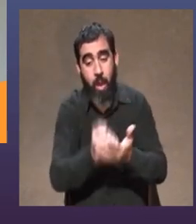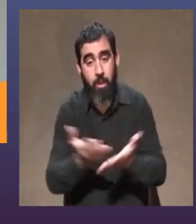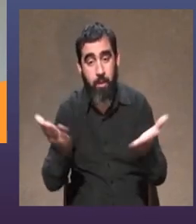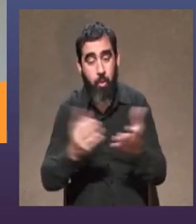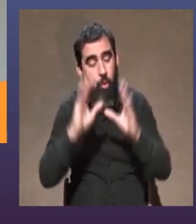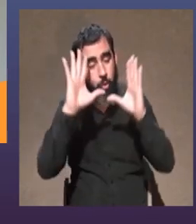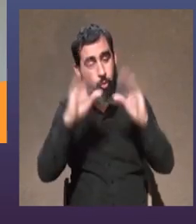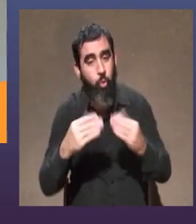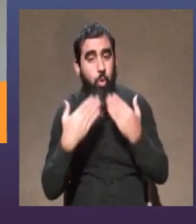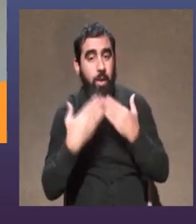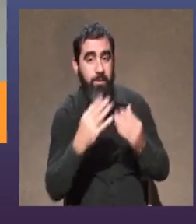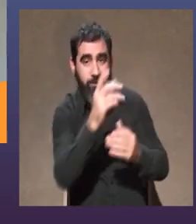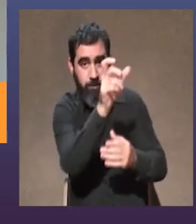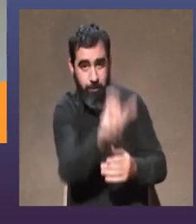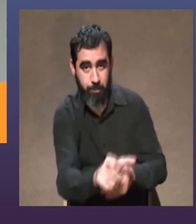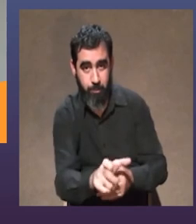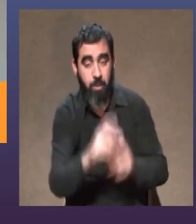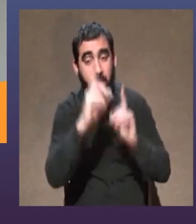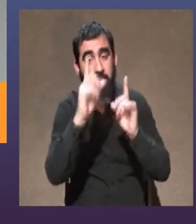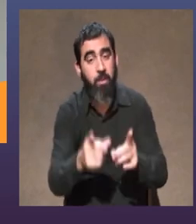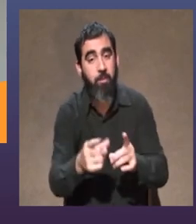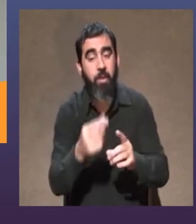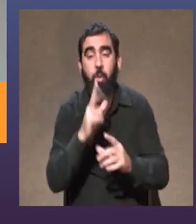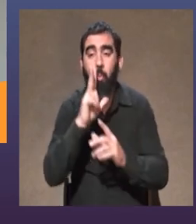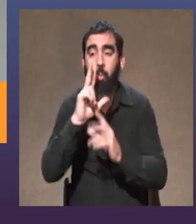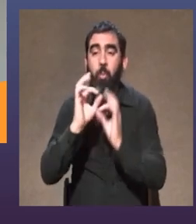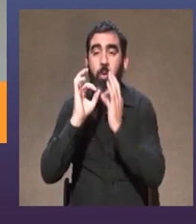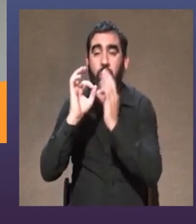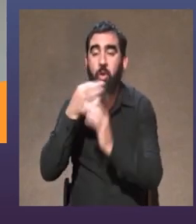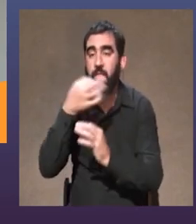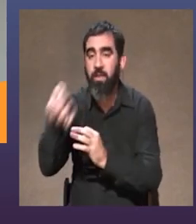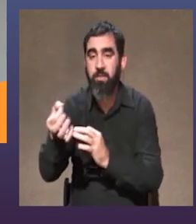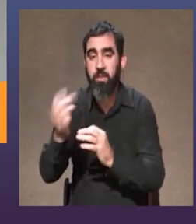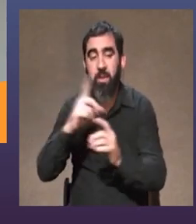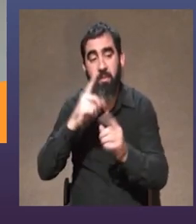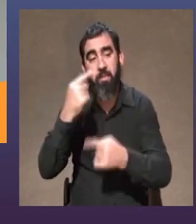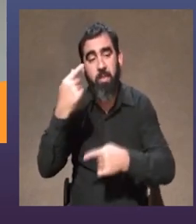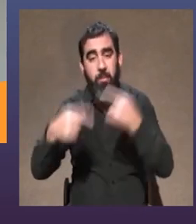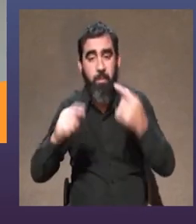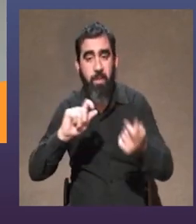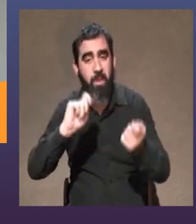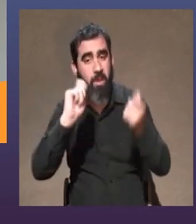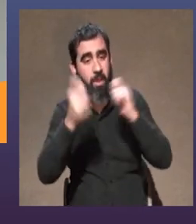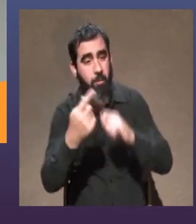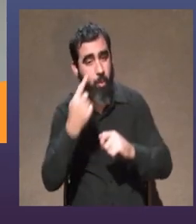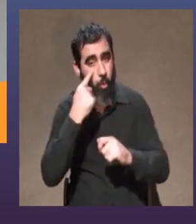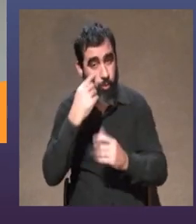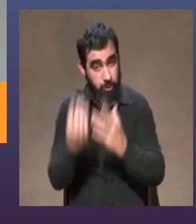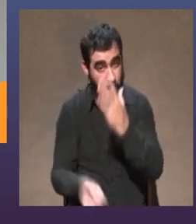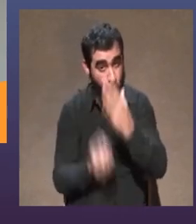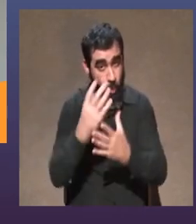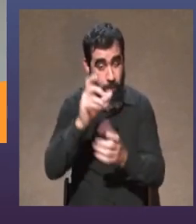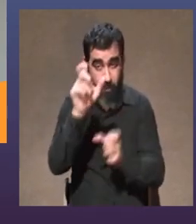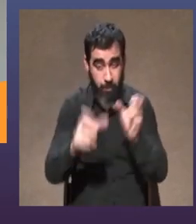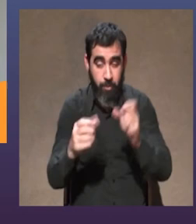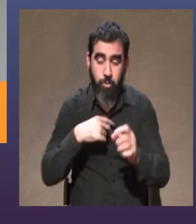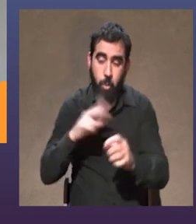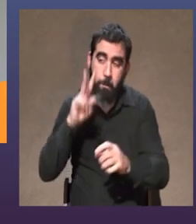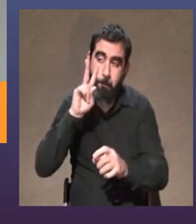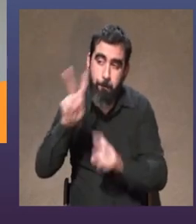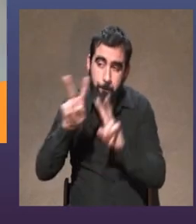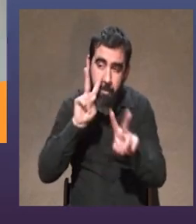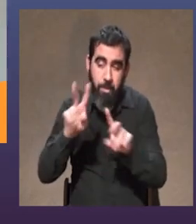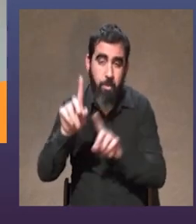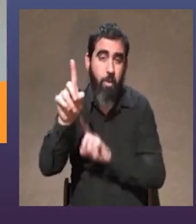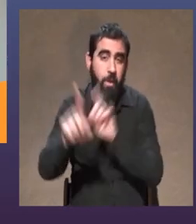hoy eso se lo debo todo a él y después también un poco lo que dice Leonor como que las inspiraciones van cambiando vas conociendo gente nueva yo